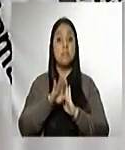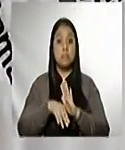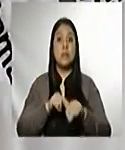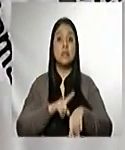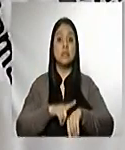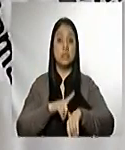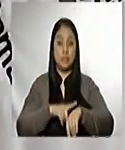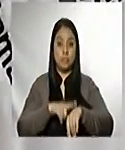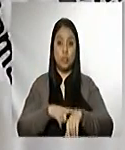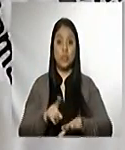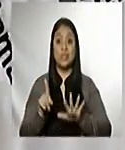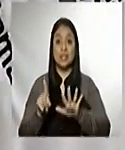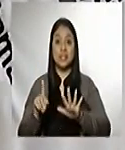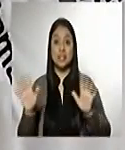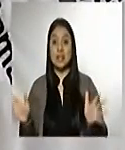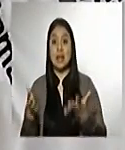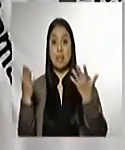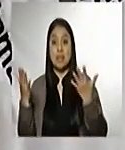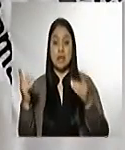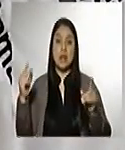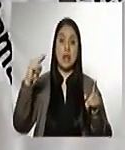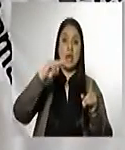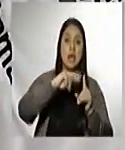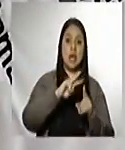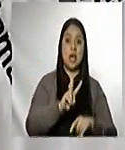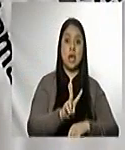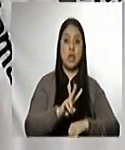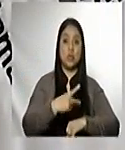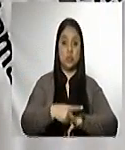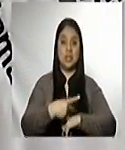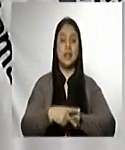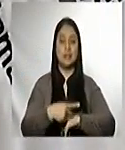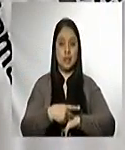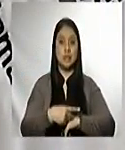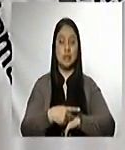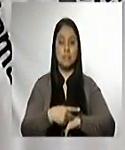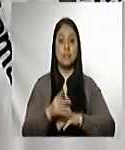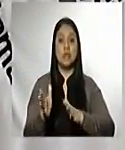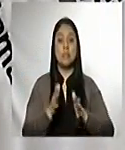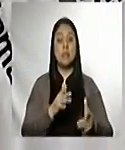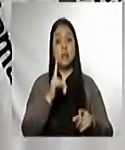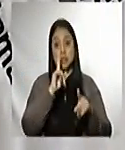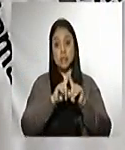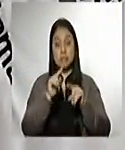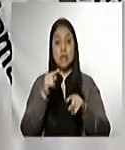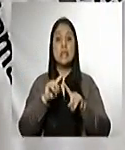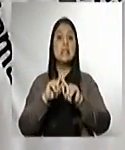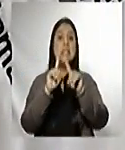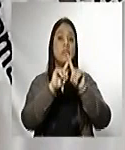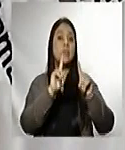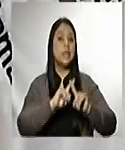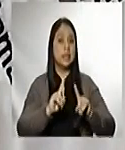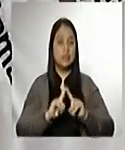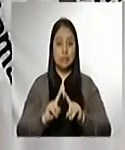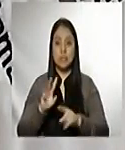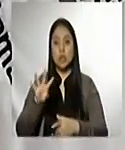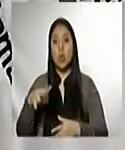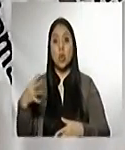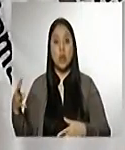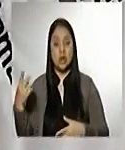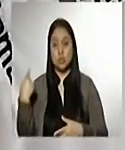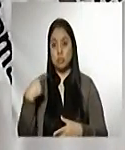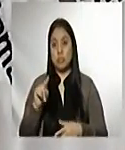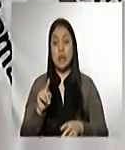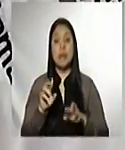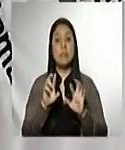de seis de la mañana a dos de la tarde, diferenciando horarios especiales para la población